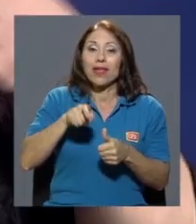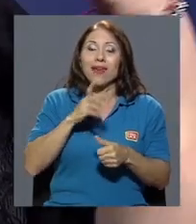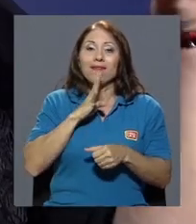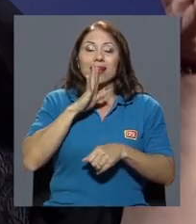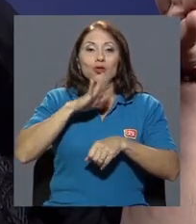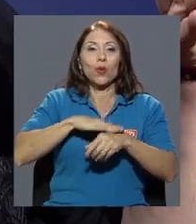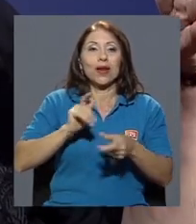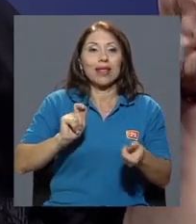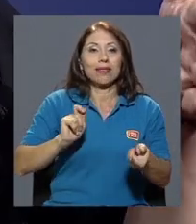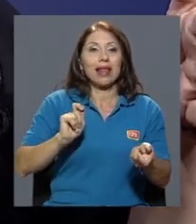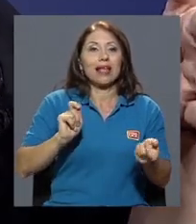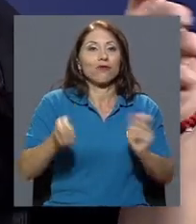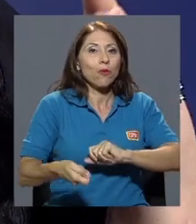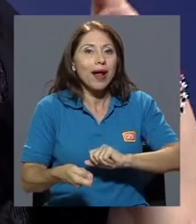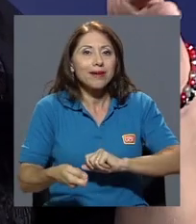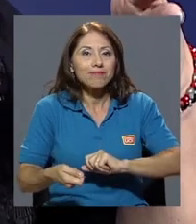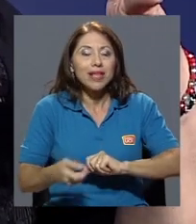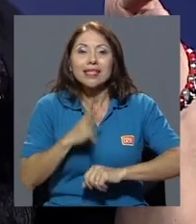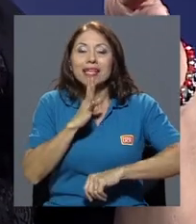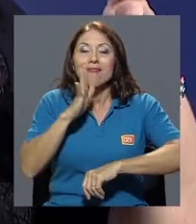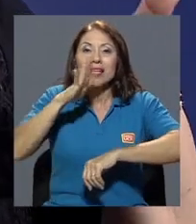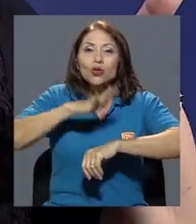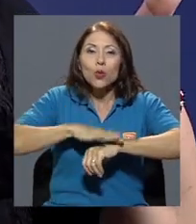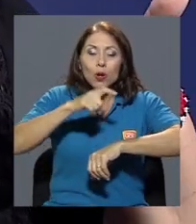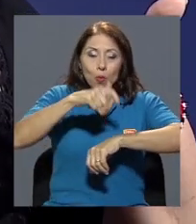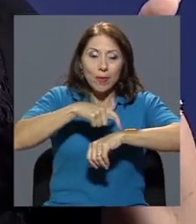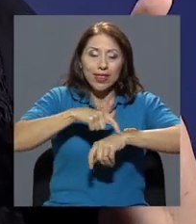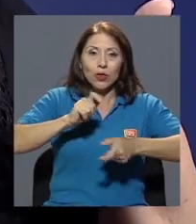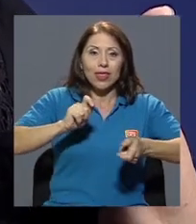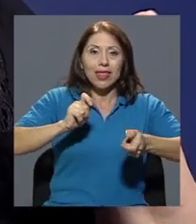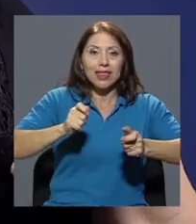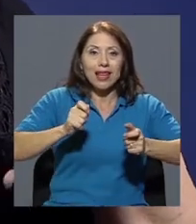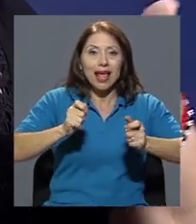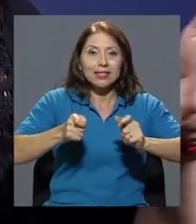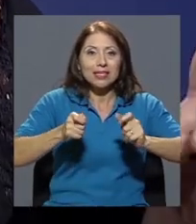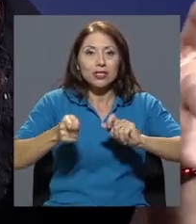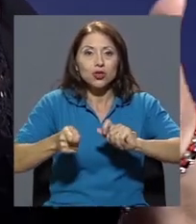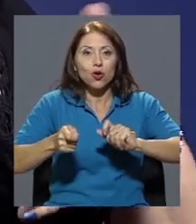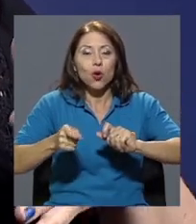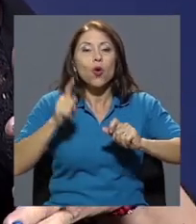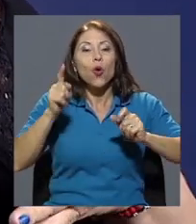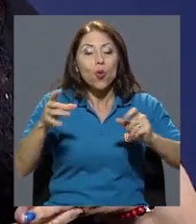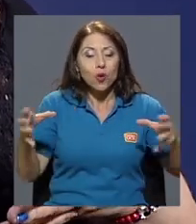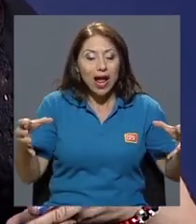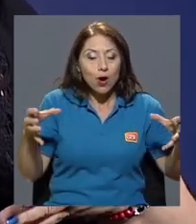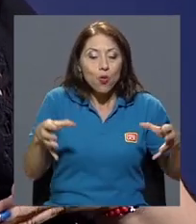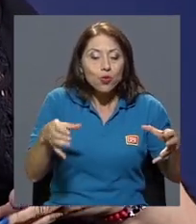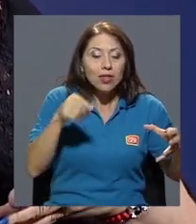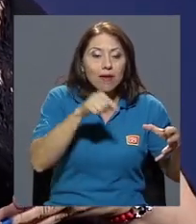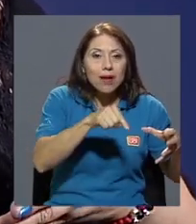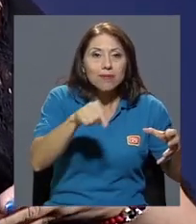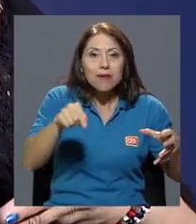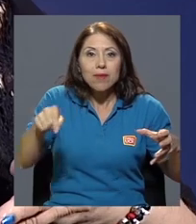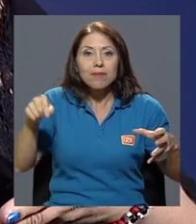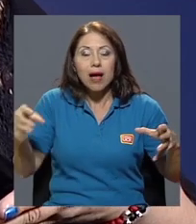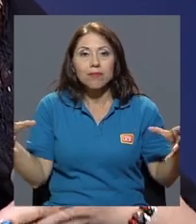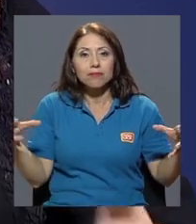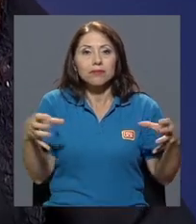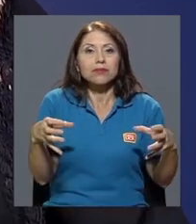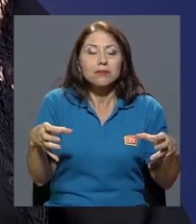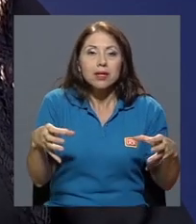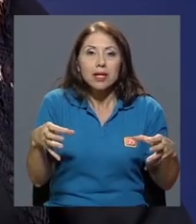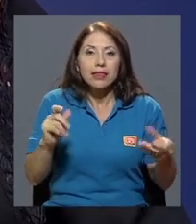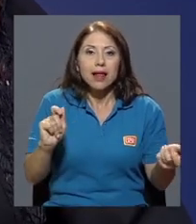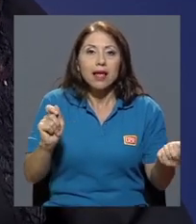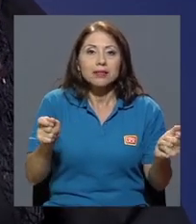se habla de un momento de transición de una junta, por ejemplo, plural de transición de gobierno